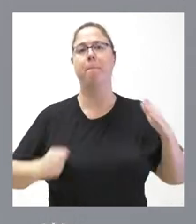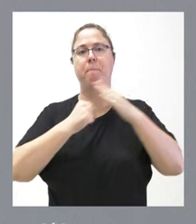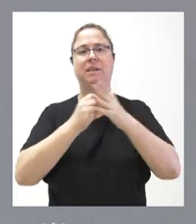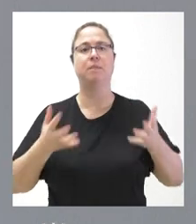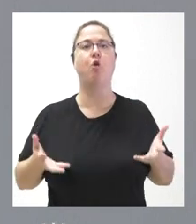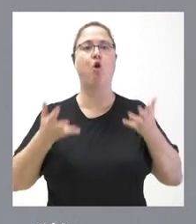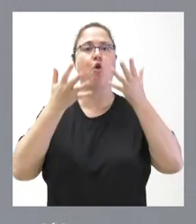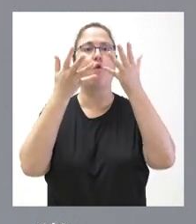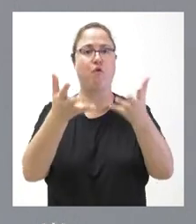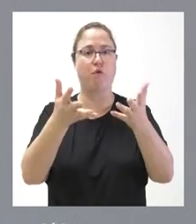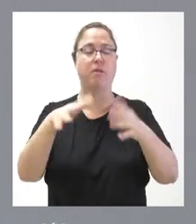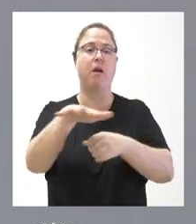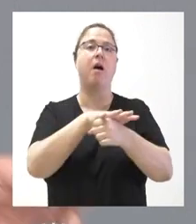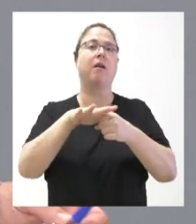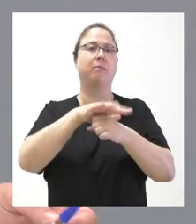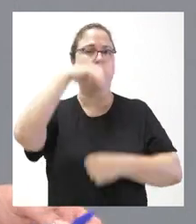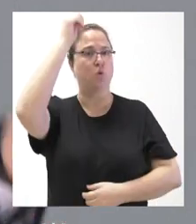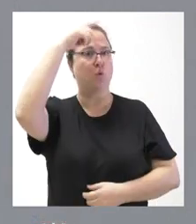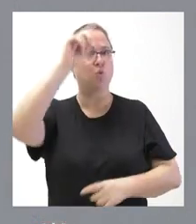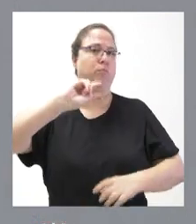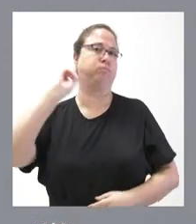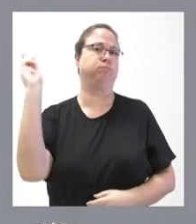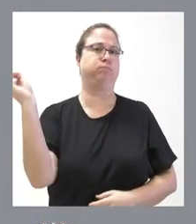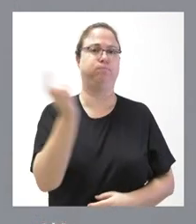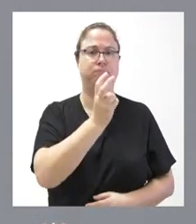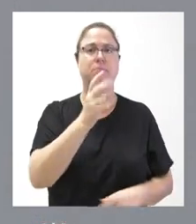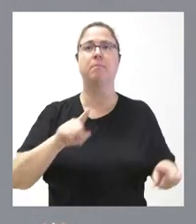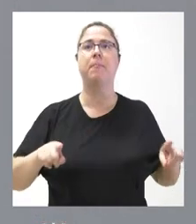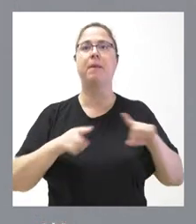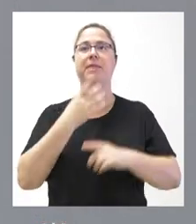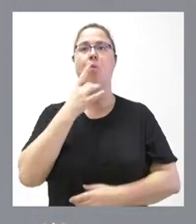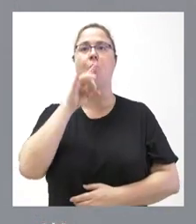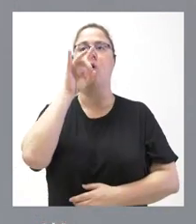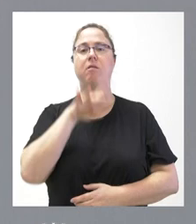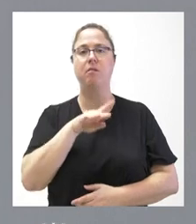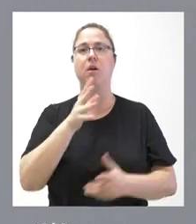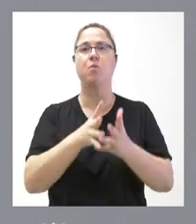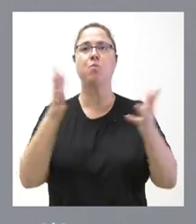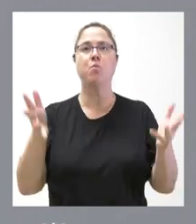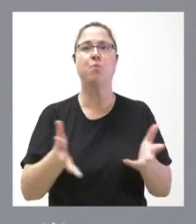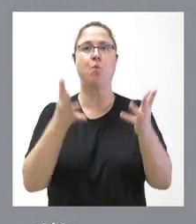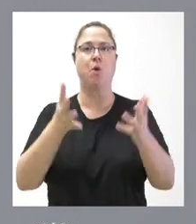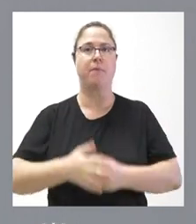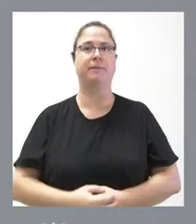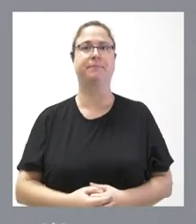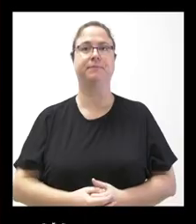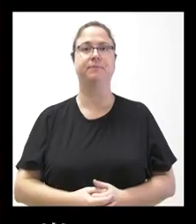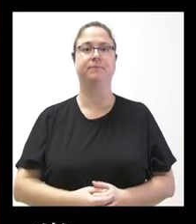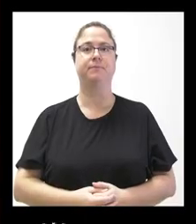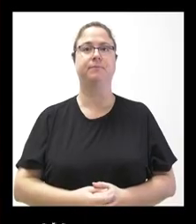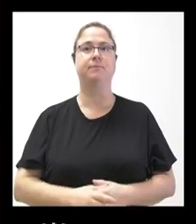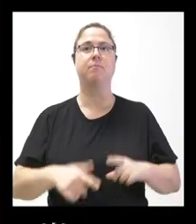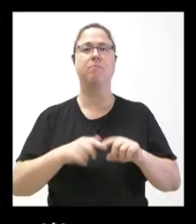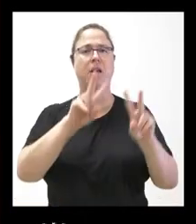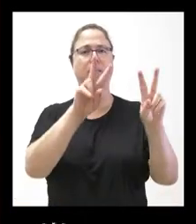en el mundo cultural con la máxima pluralidad, sin importarnos quiénes son los que promueven las distintas iniciativas culturales. Y las otras dos